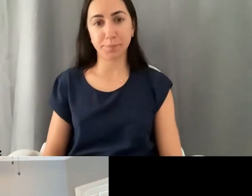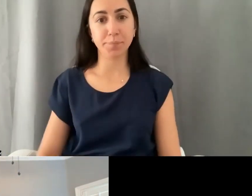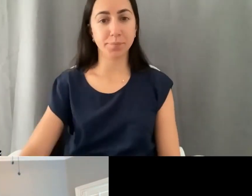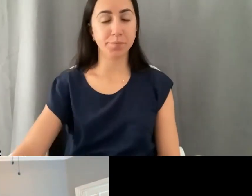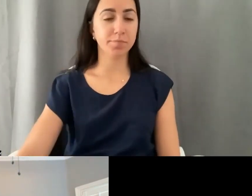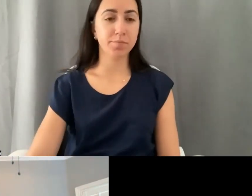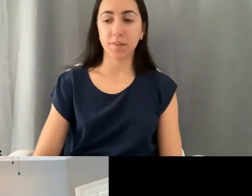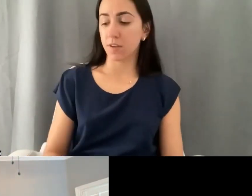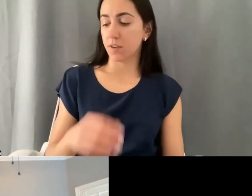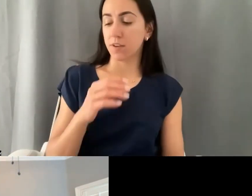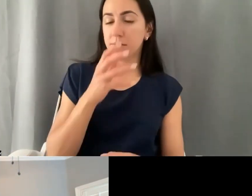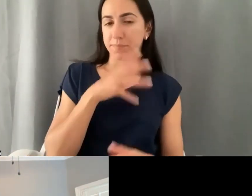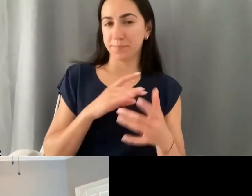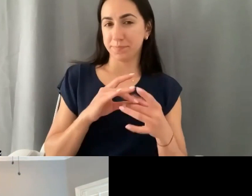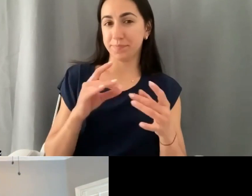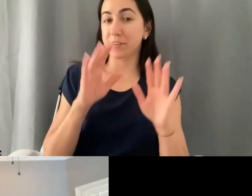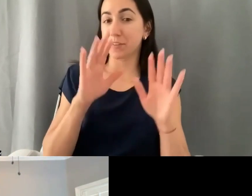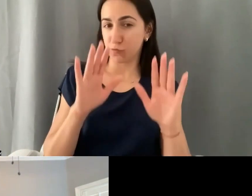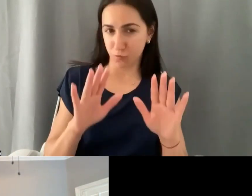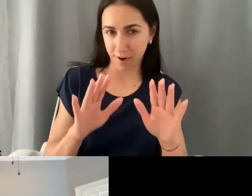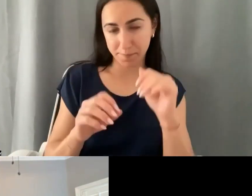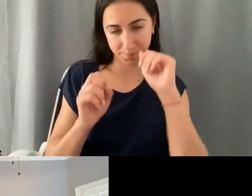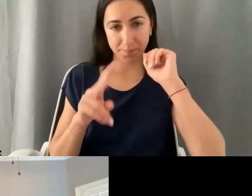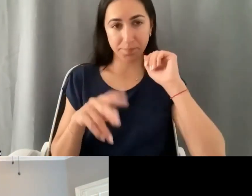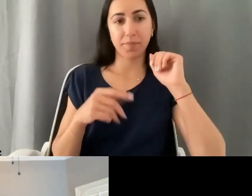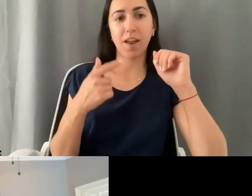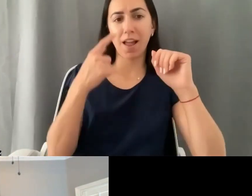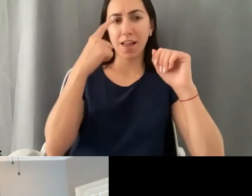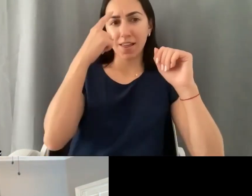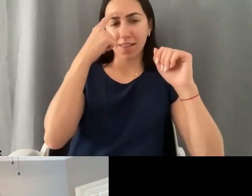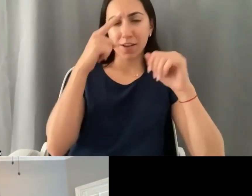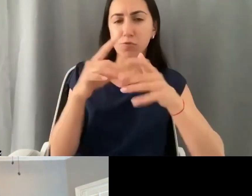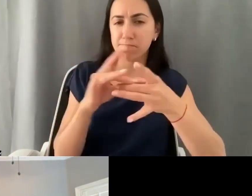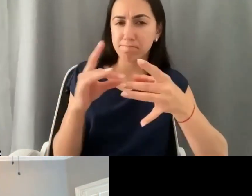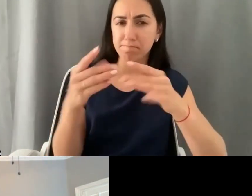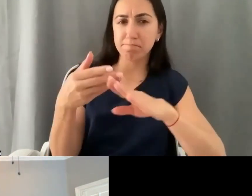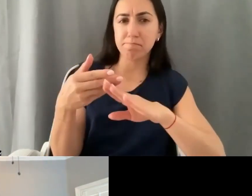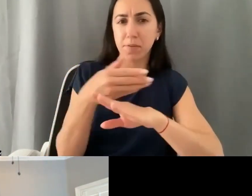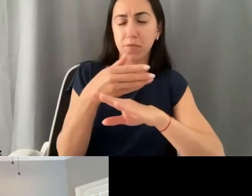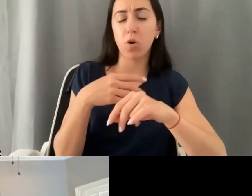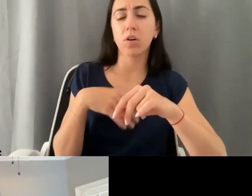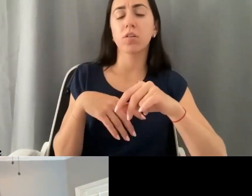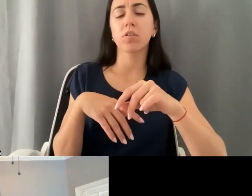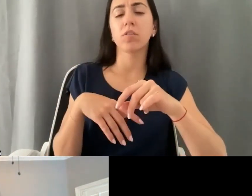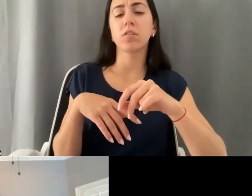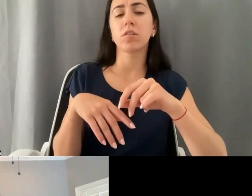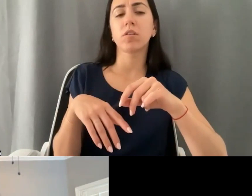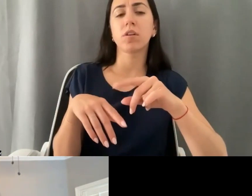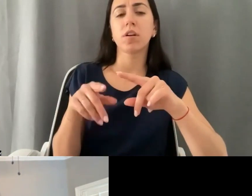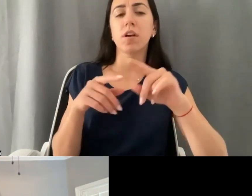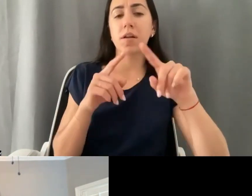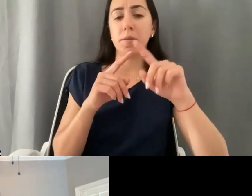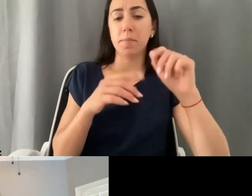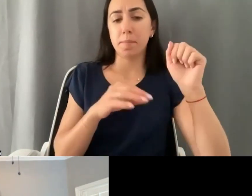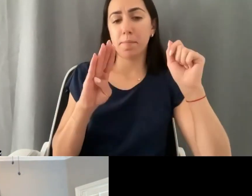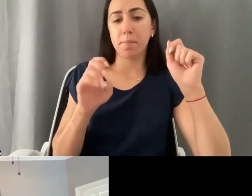y de fideicomiso de necesidades especiales. Stephanie dice, excelente. Creo que hablaste de esto, pero